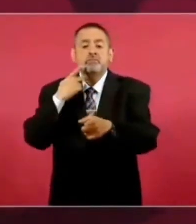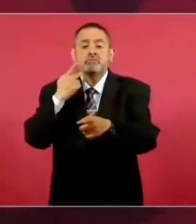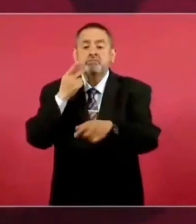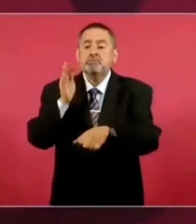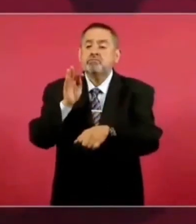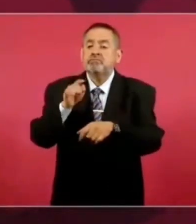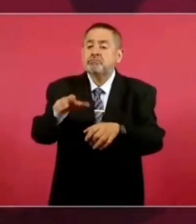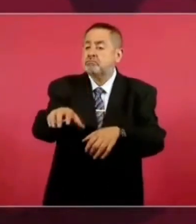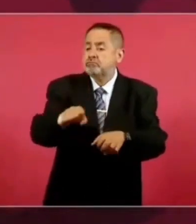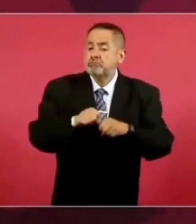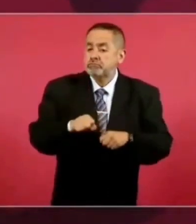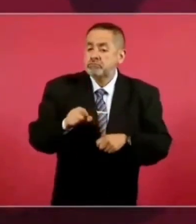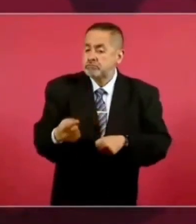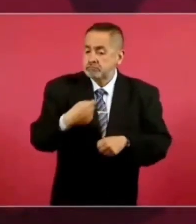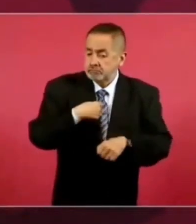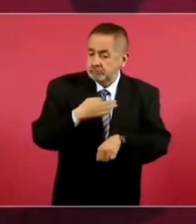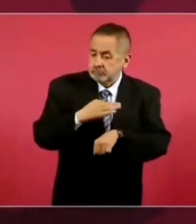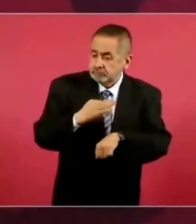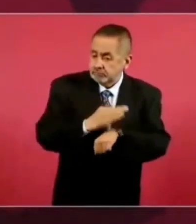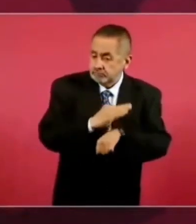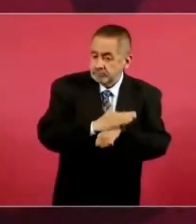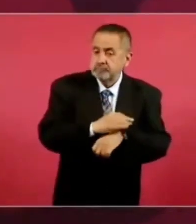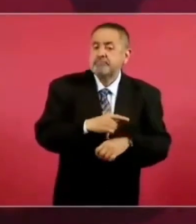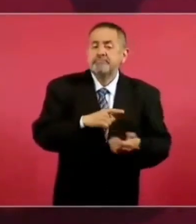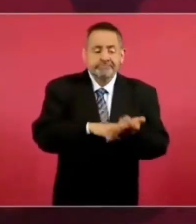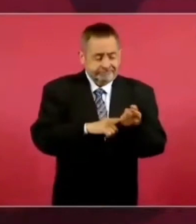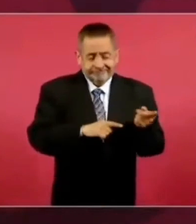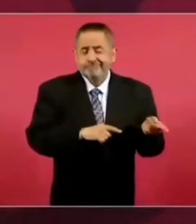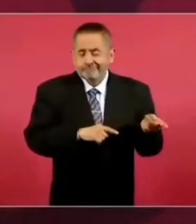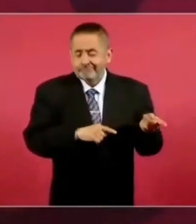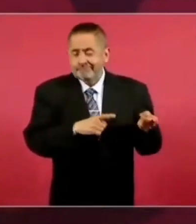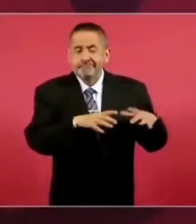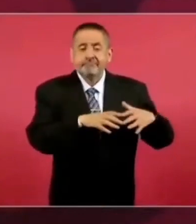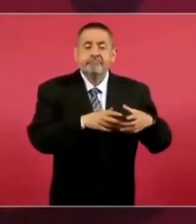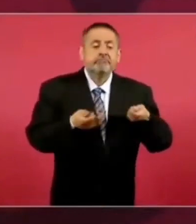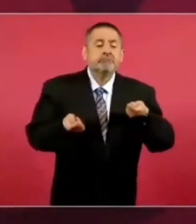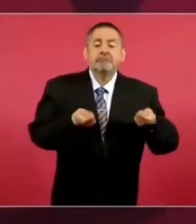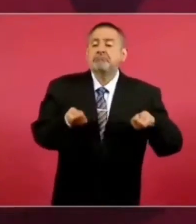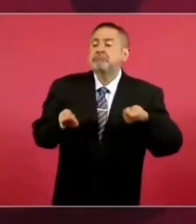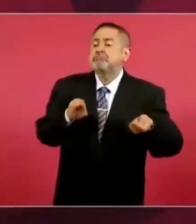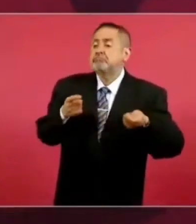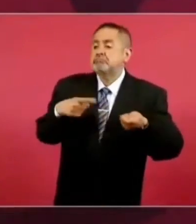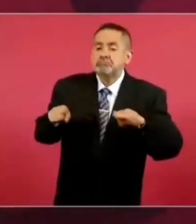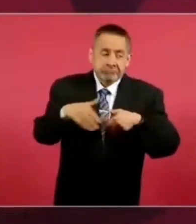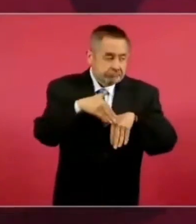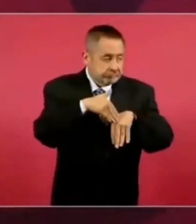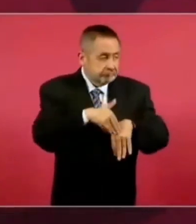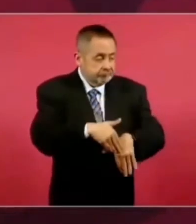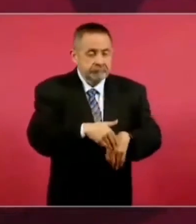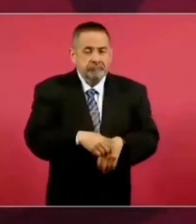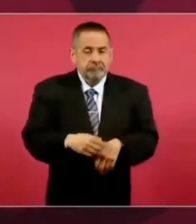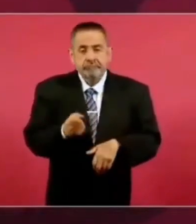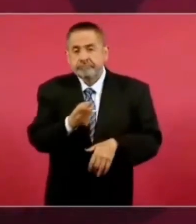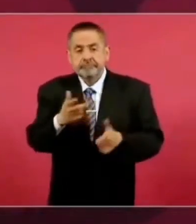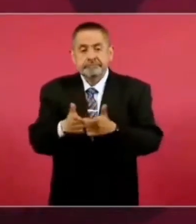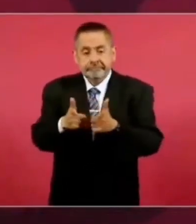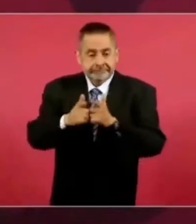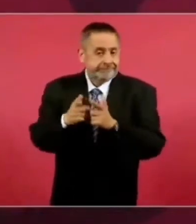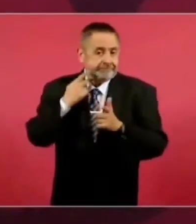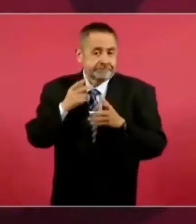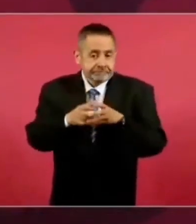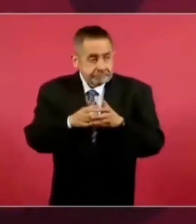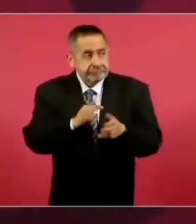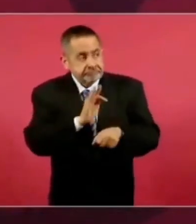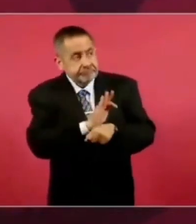partidos, que su misión es defender los